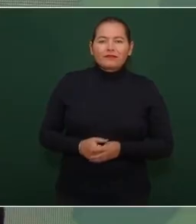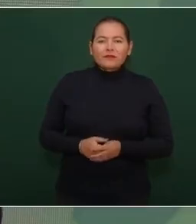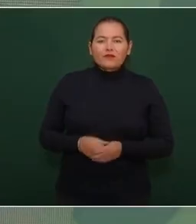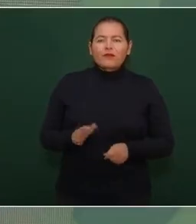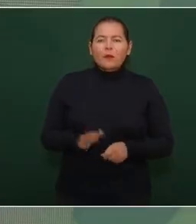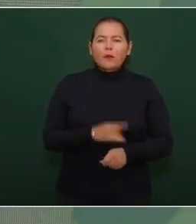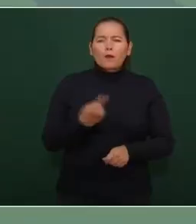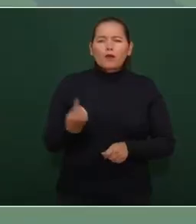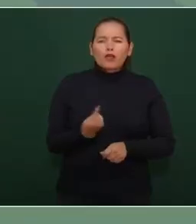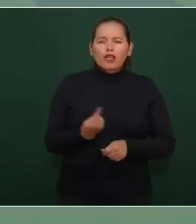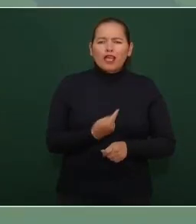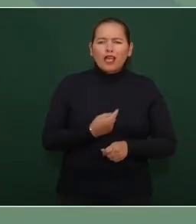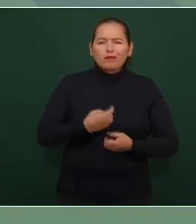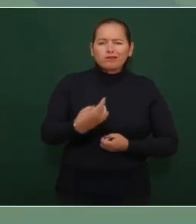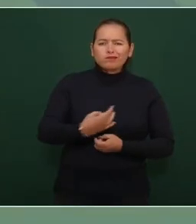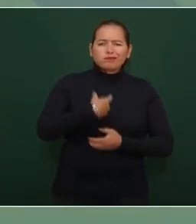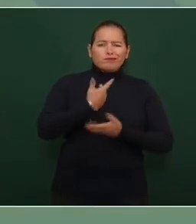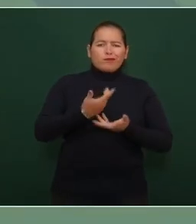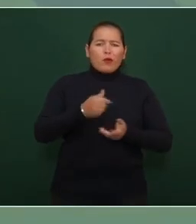derrocado por el pueblo